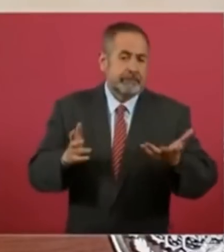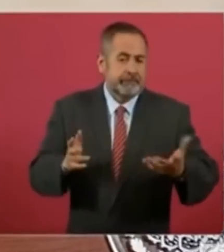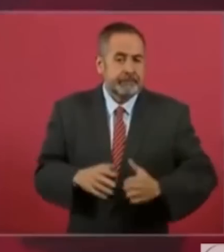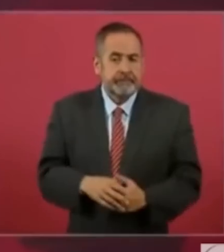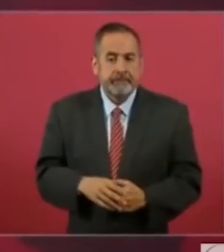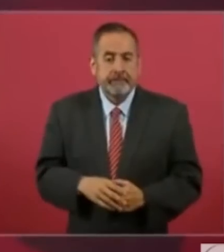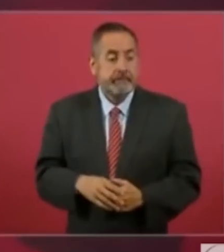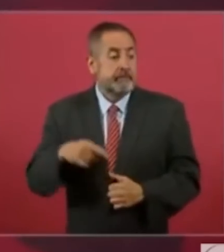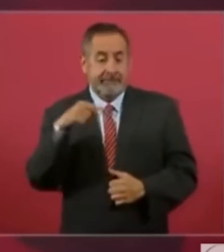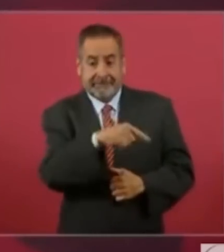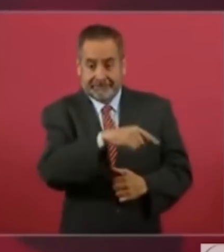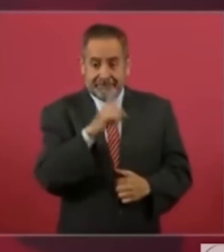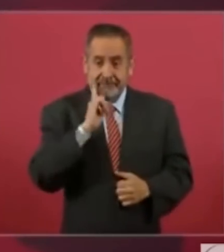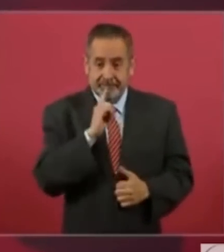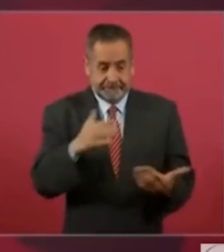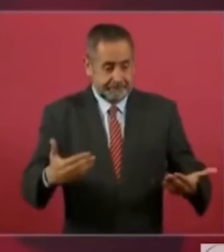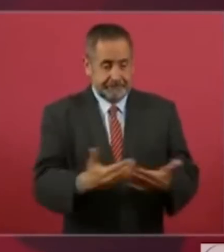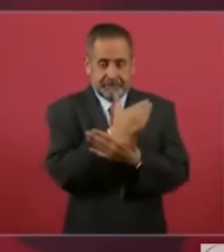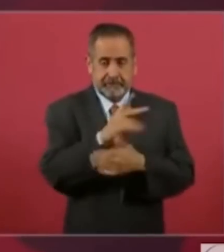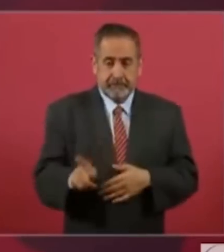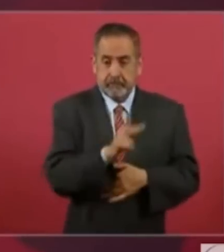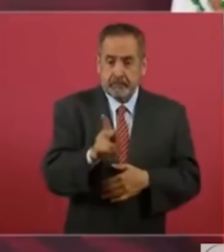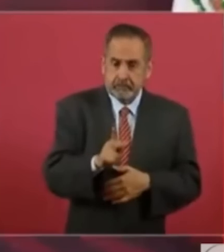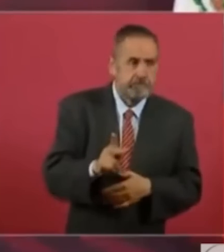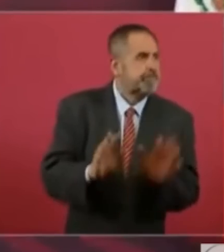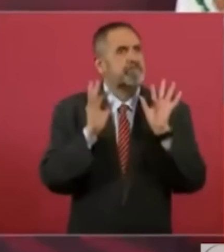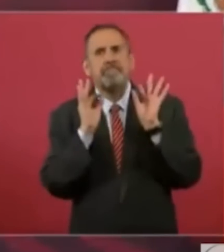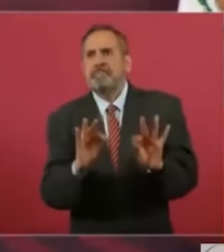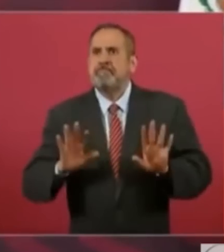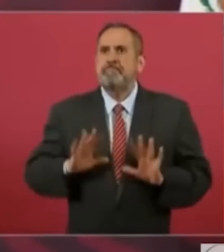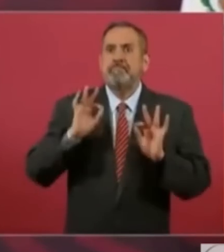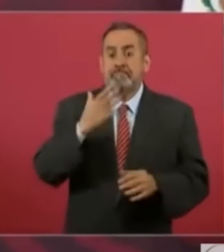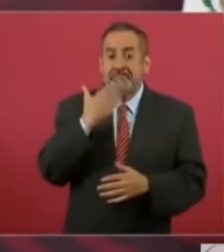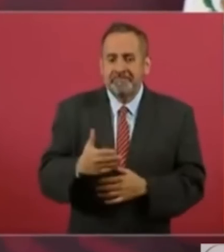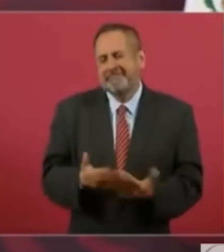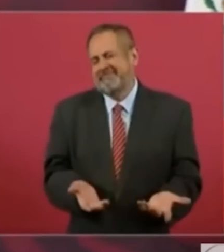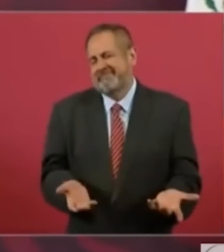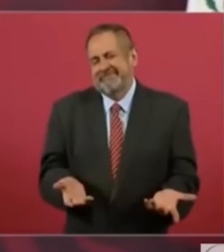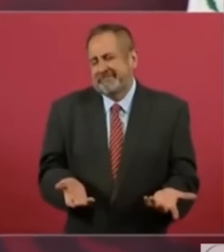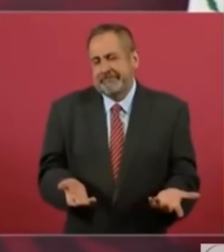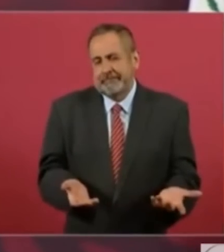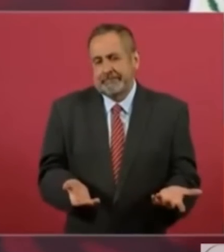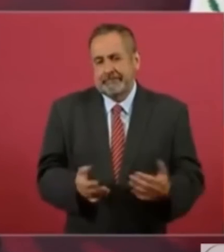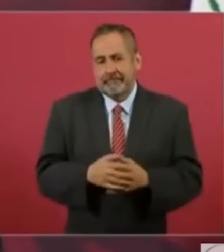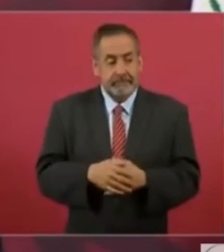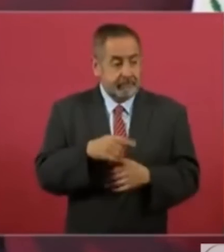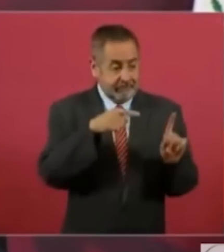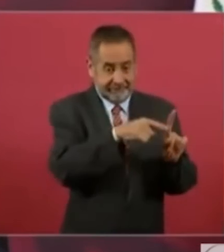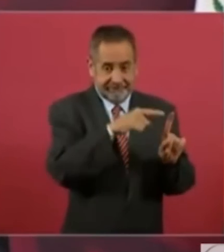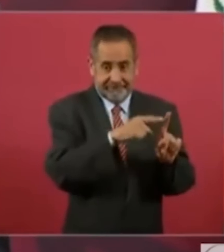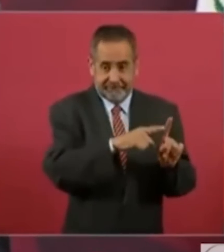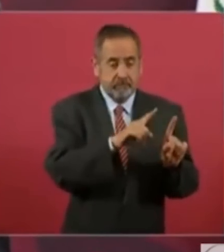nacido en un pueblo no significa que se le tiene amor al